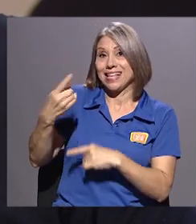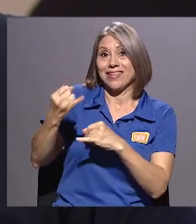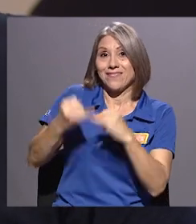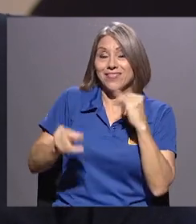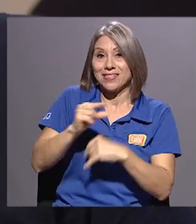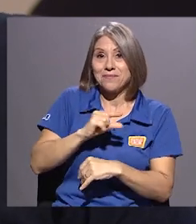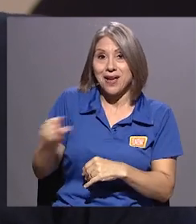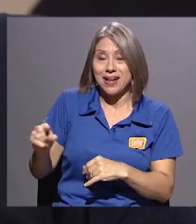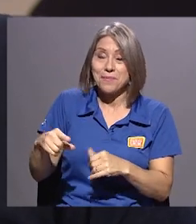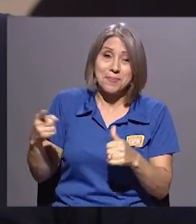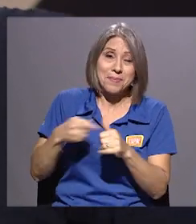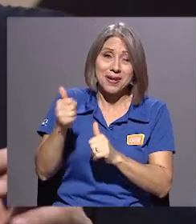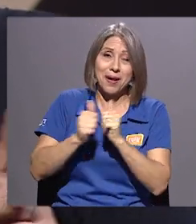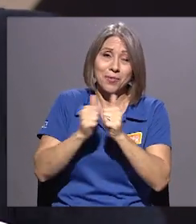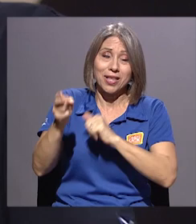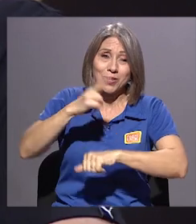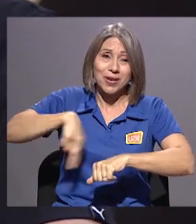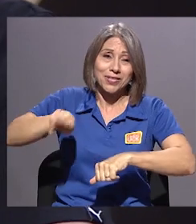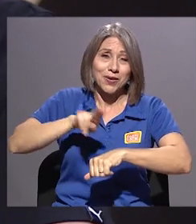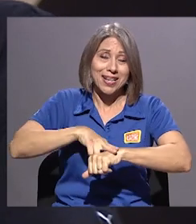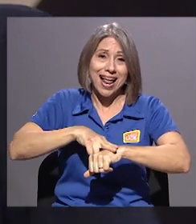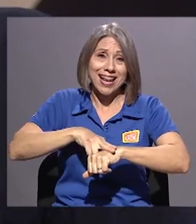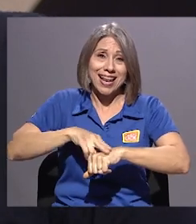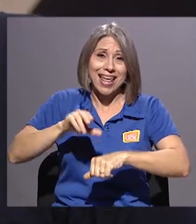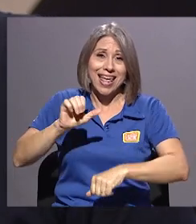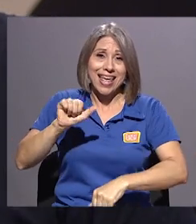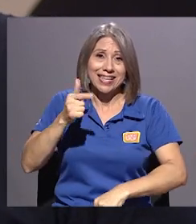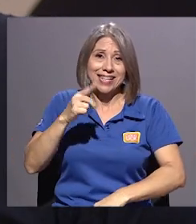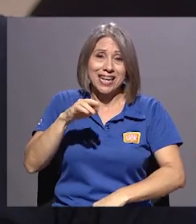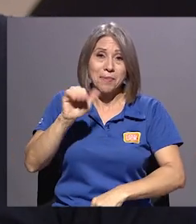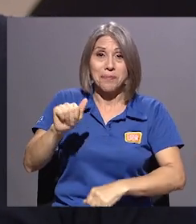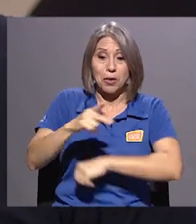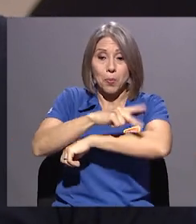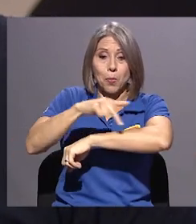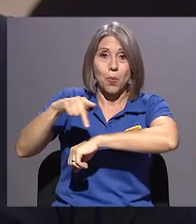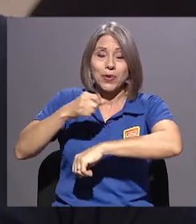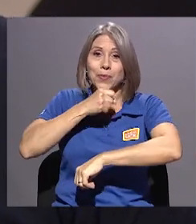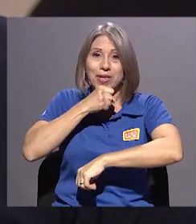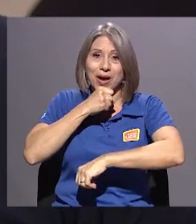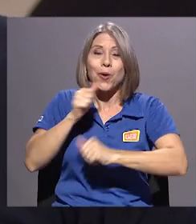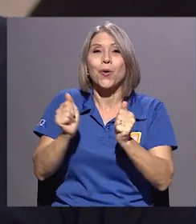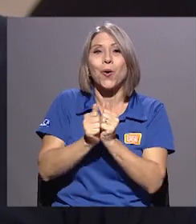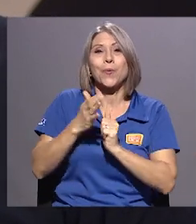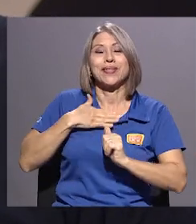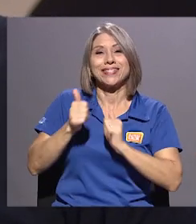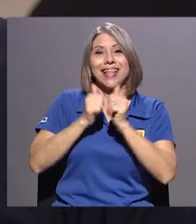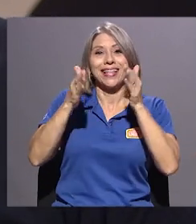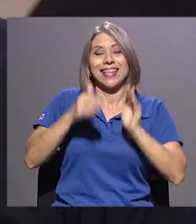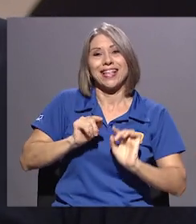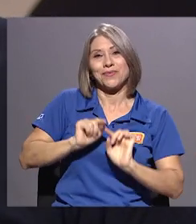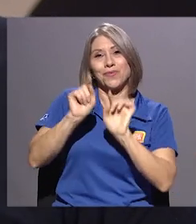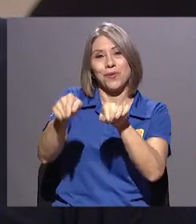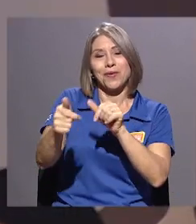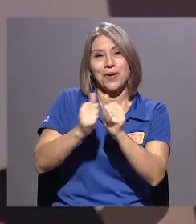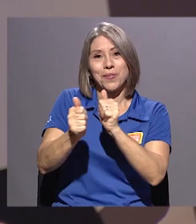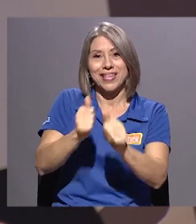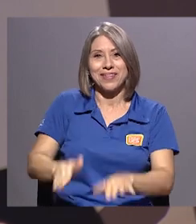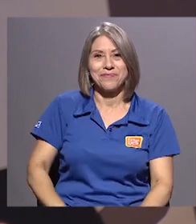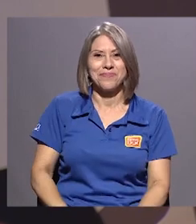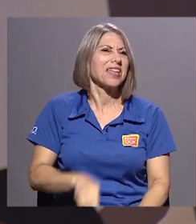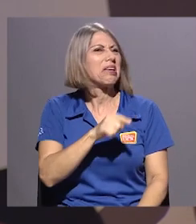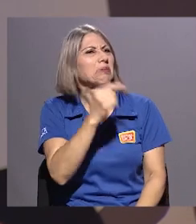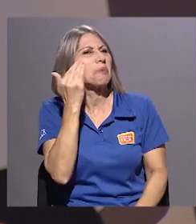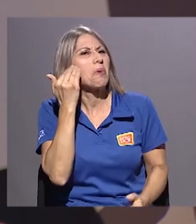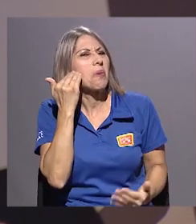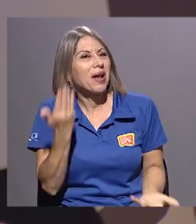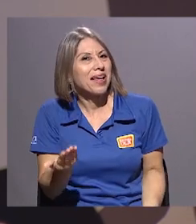de esgrima de la historia en Puerto Viejo. Entonces, voy con mis atletas este fin de semana a Puerto Viejo a competir. ¿Y de dónde salió eso?